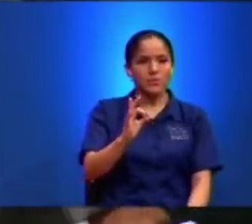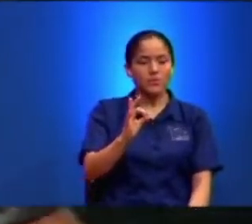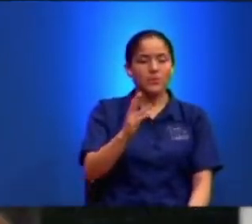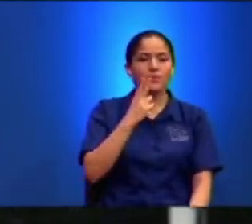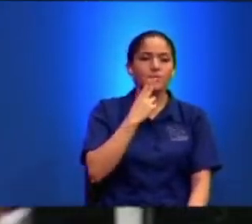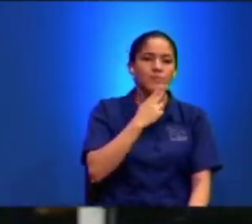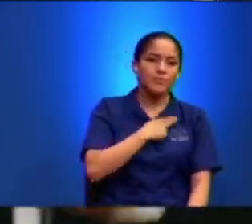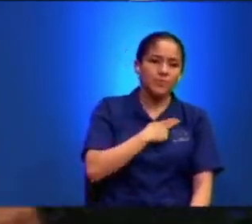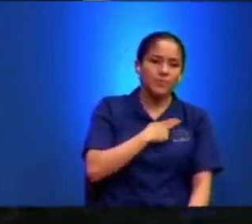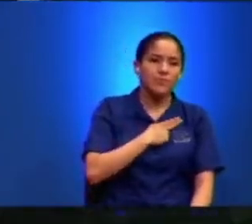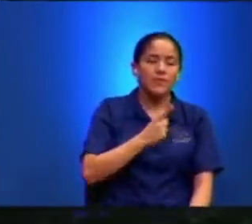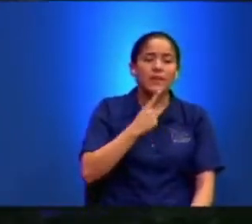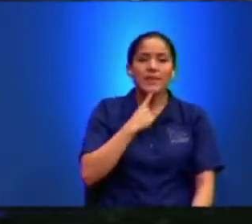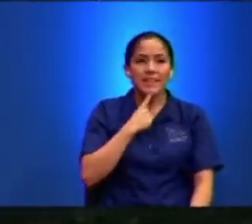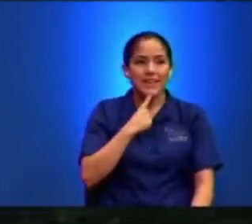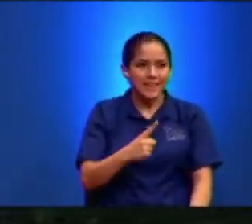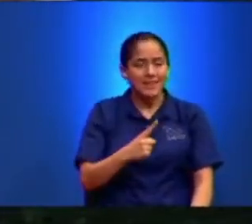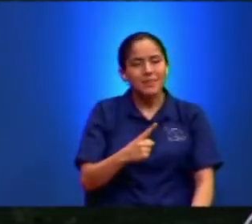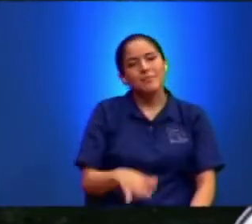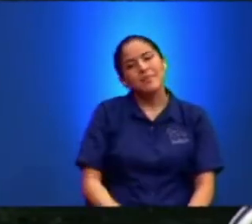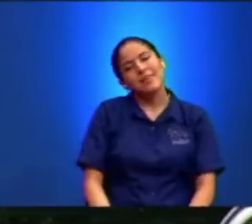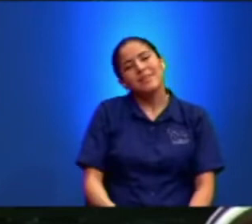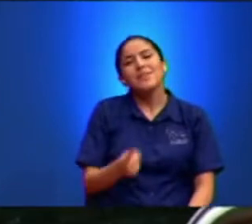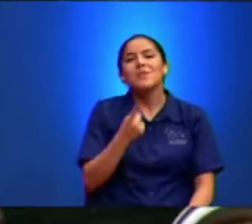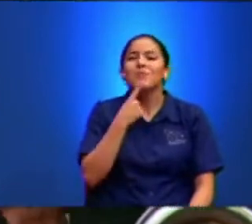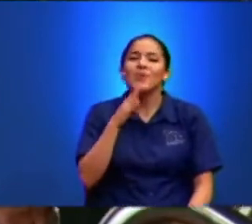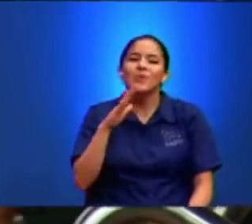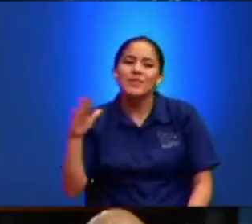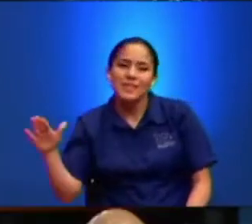Que Dicen Es Por Los Niños